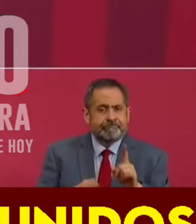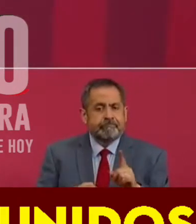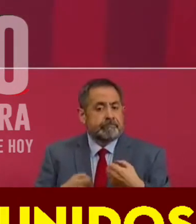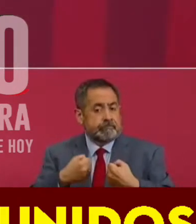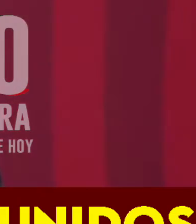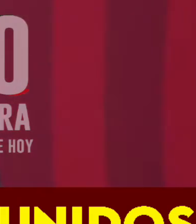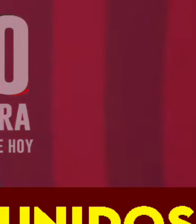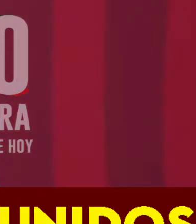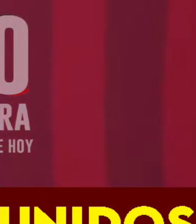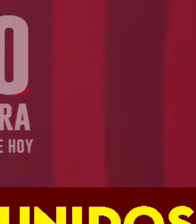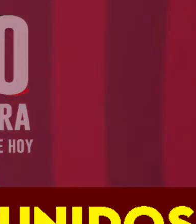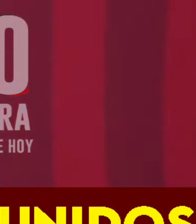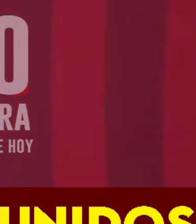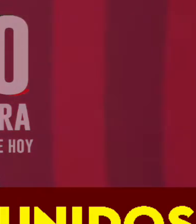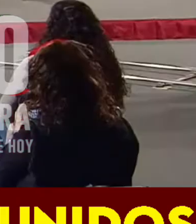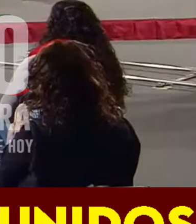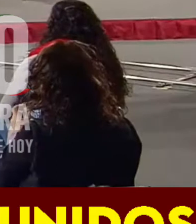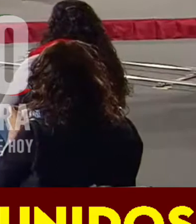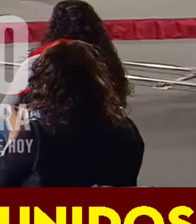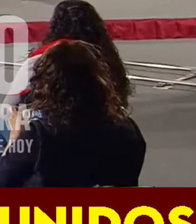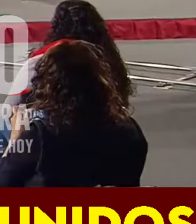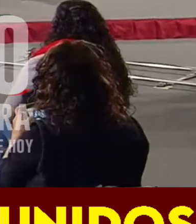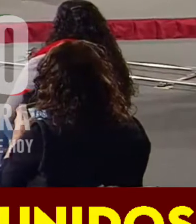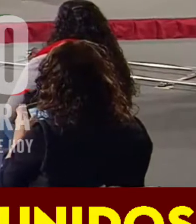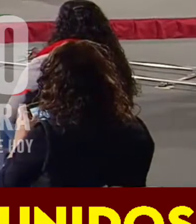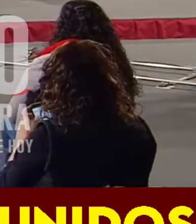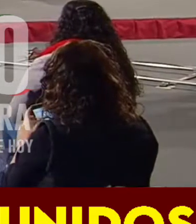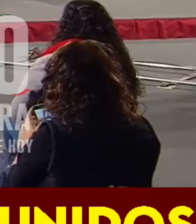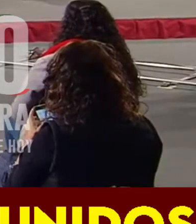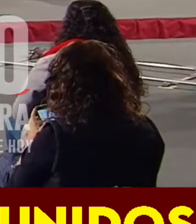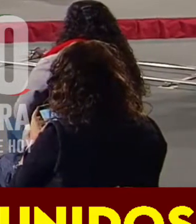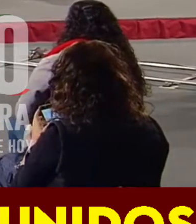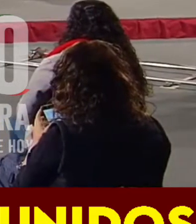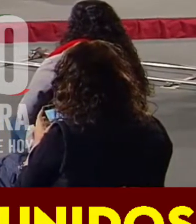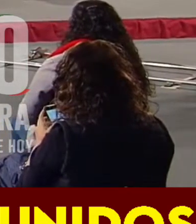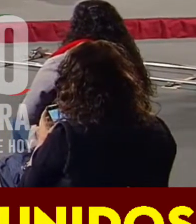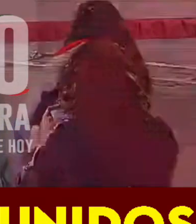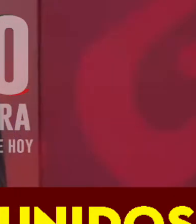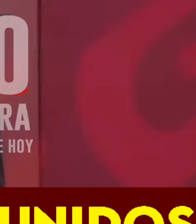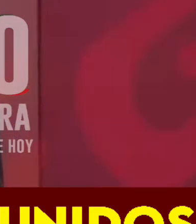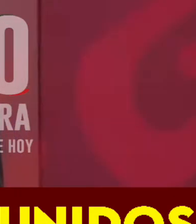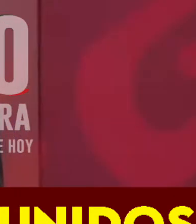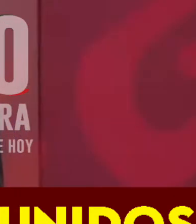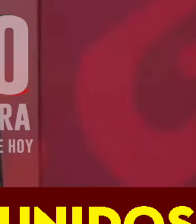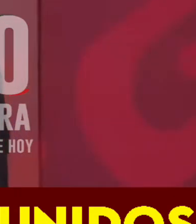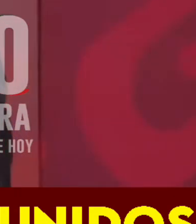frontera hay una disminución en el precio de los combustibles.